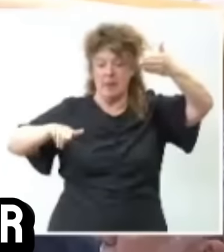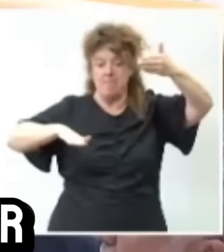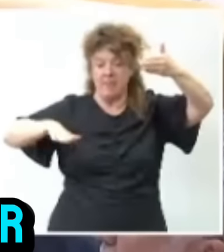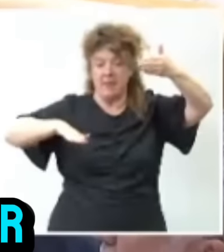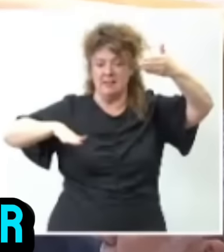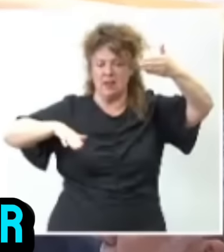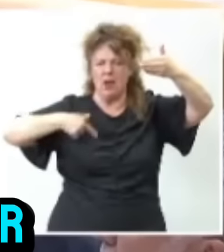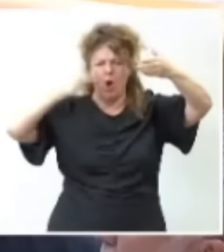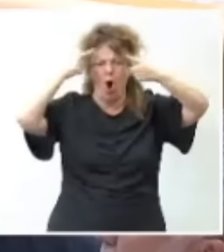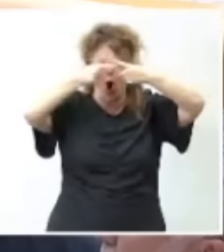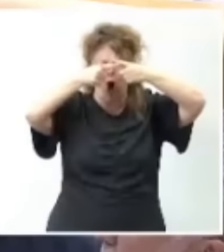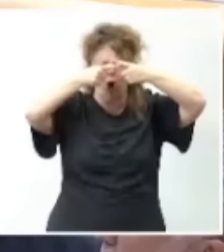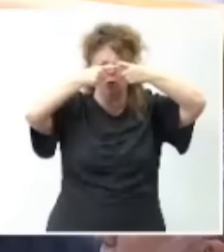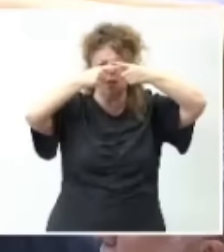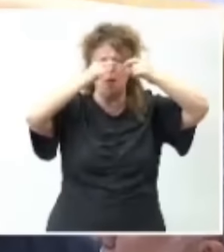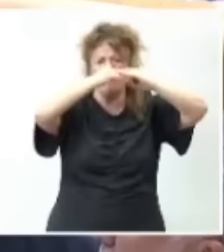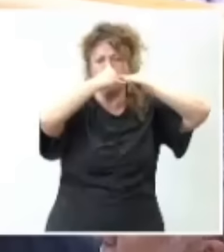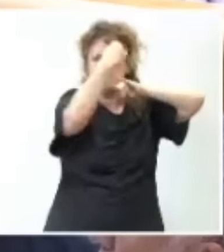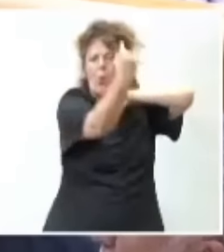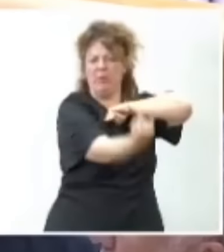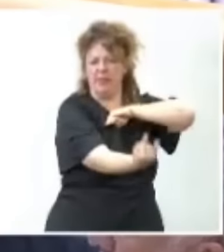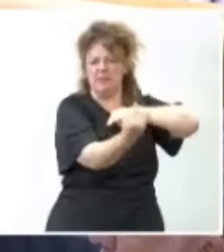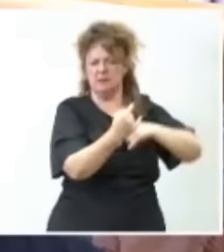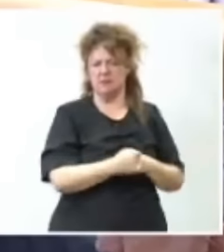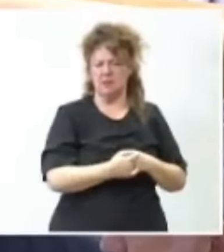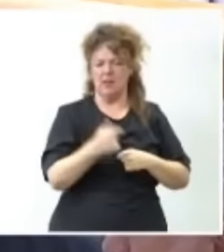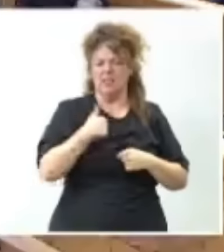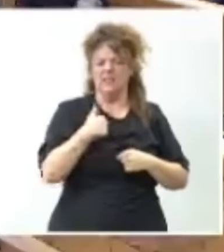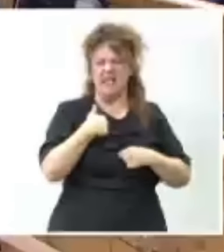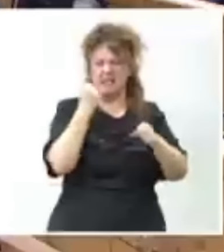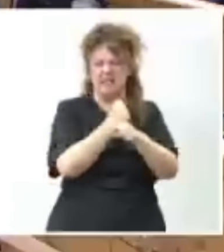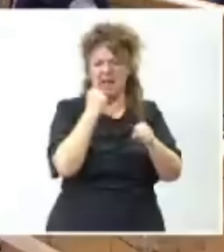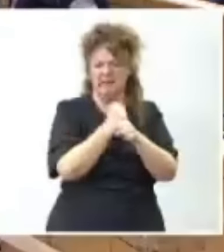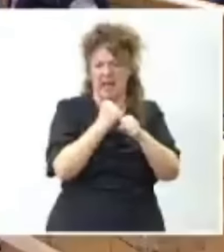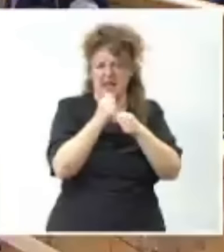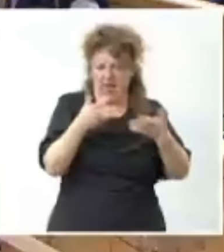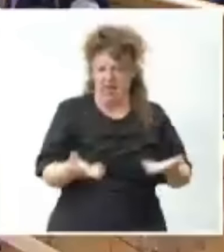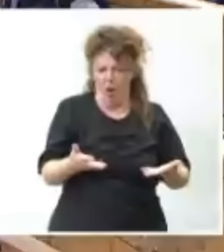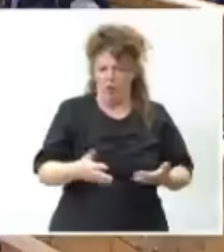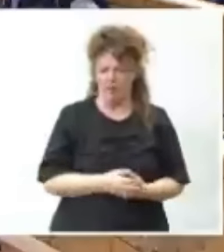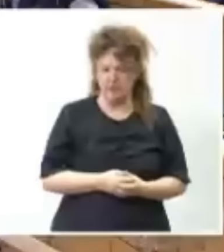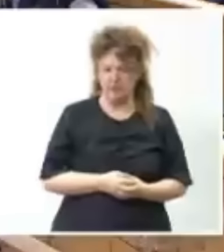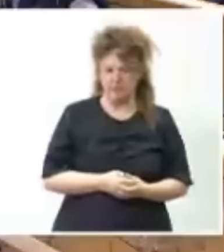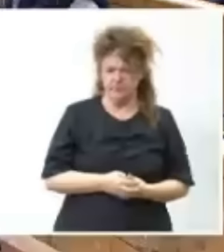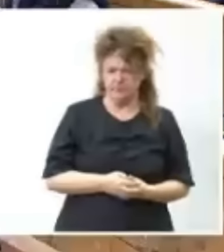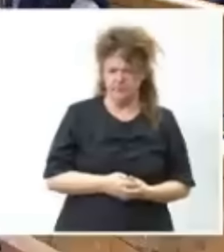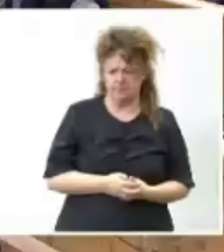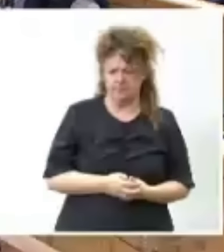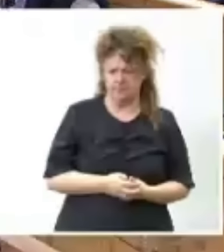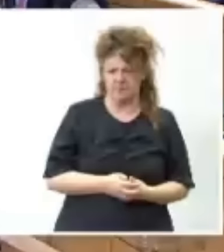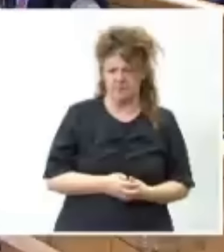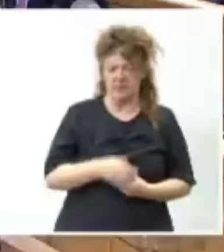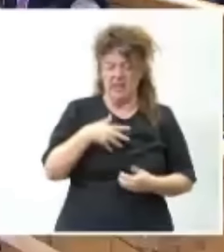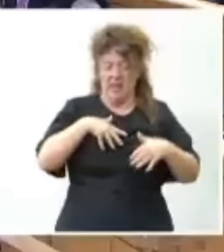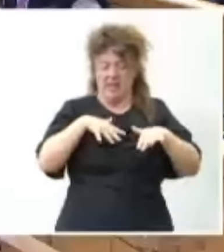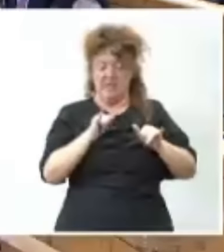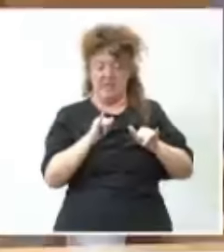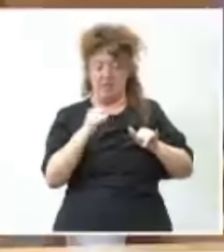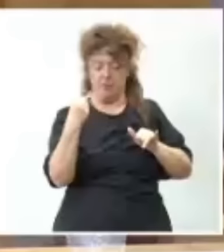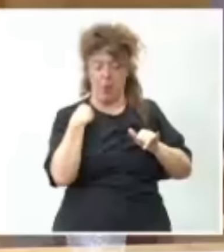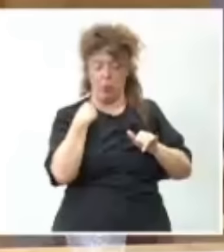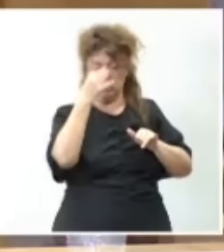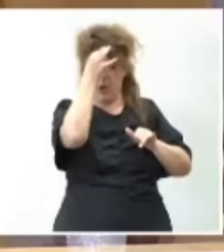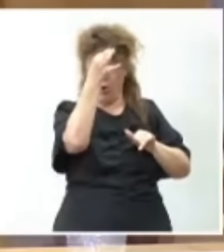pretende construir puentes. Y esa es la tarea en la que estamos. Pero veo que ni en una pregunta tan